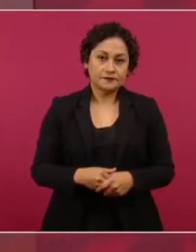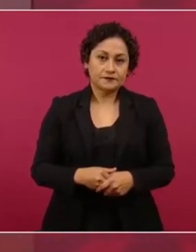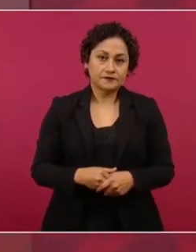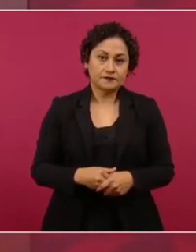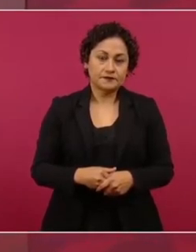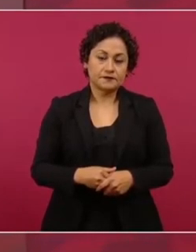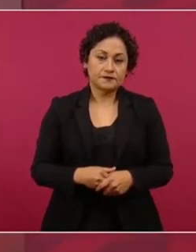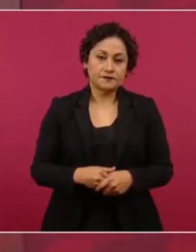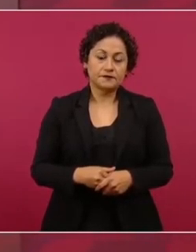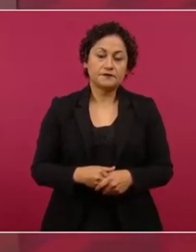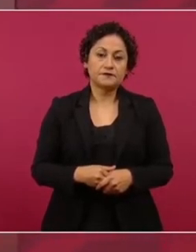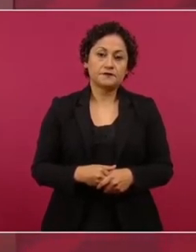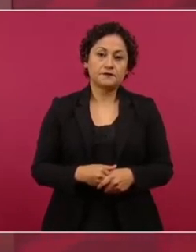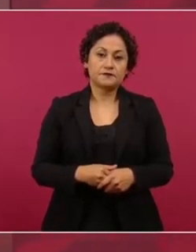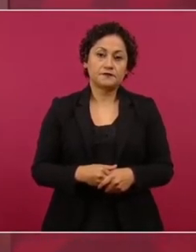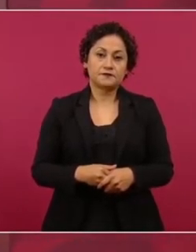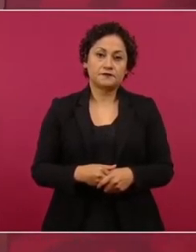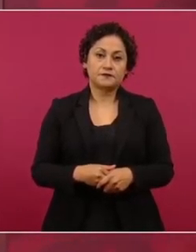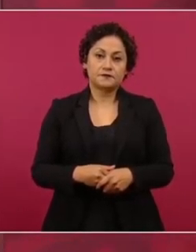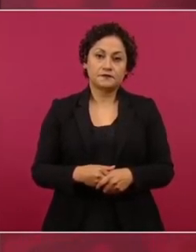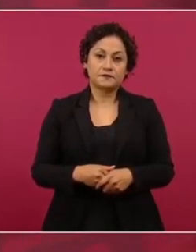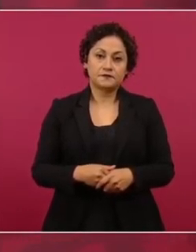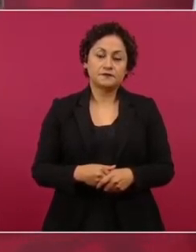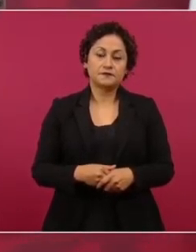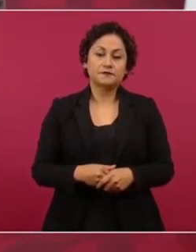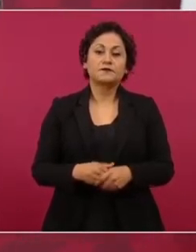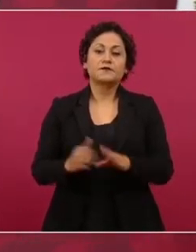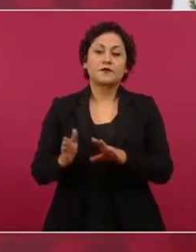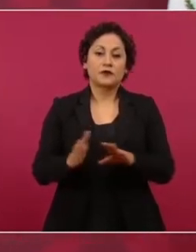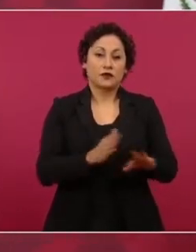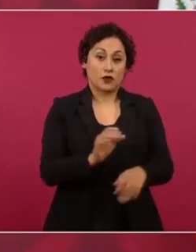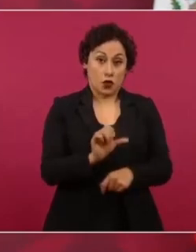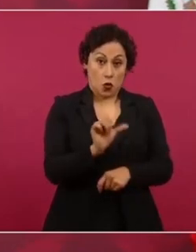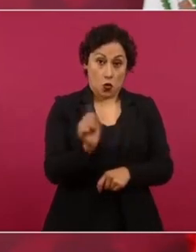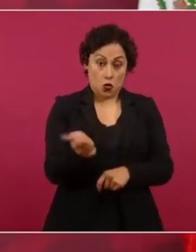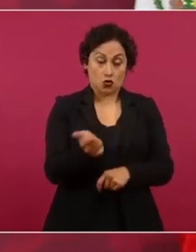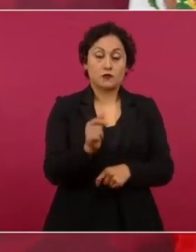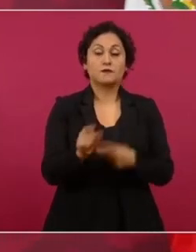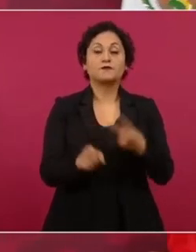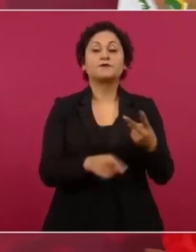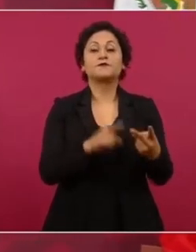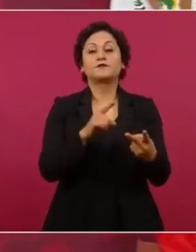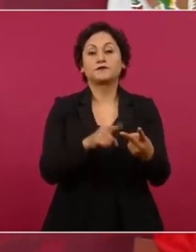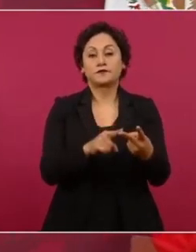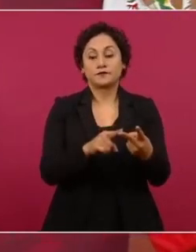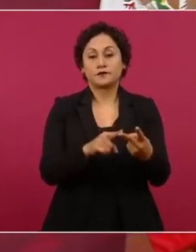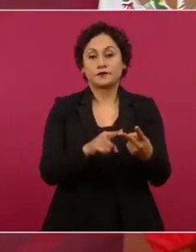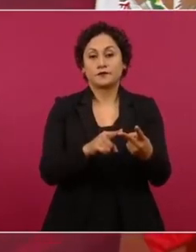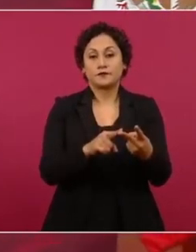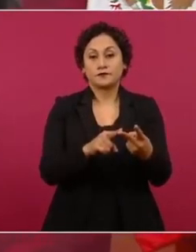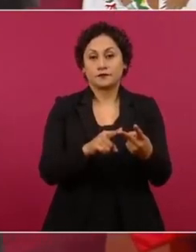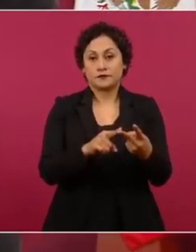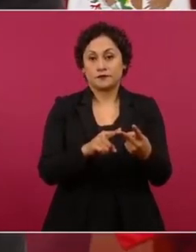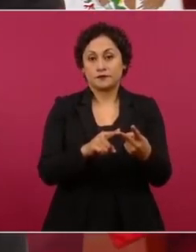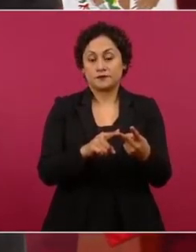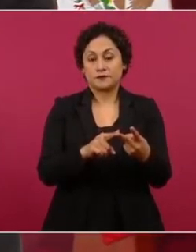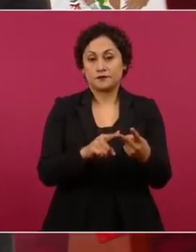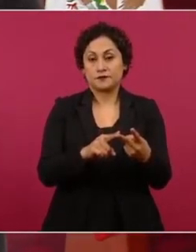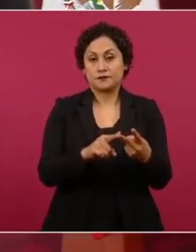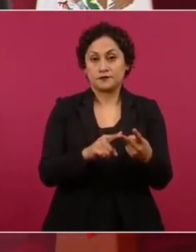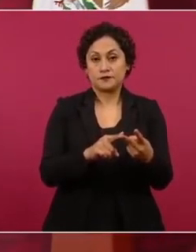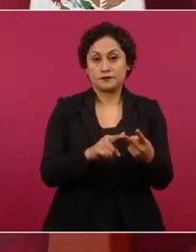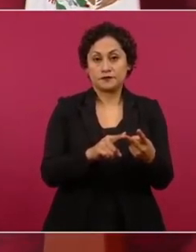También se logró que no